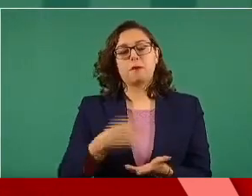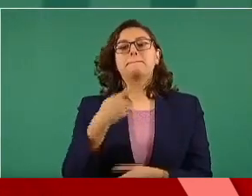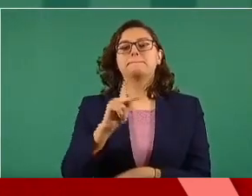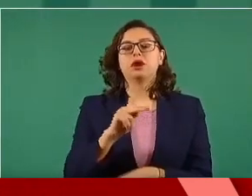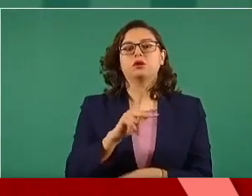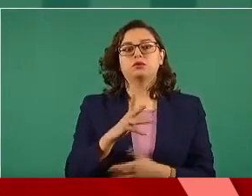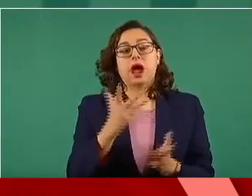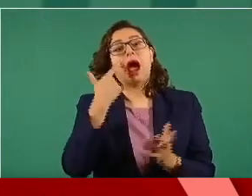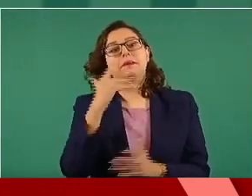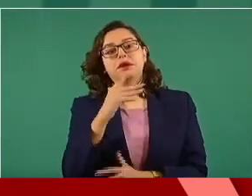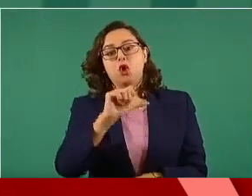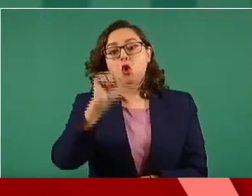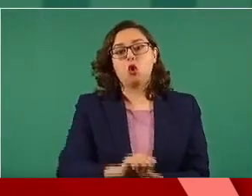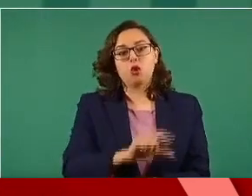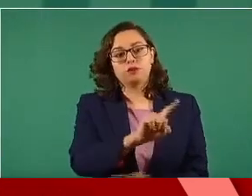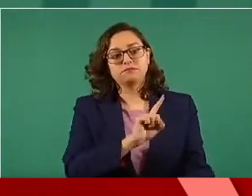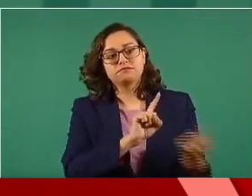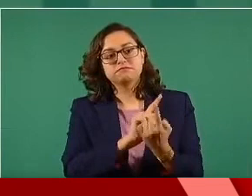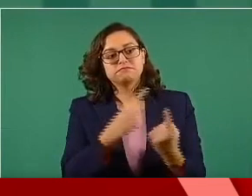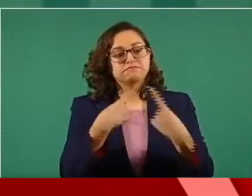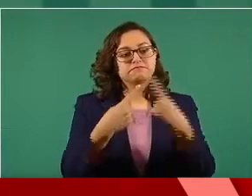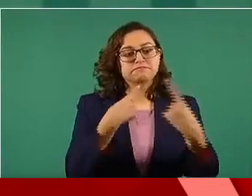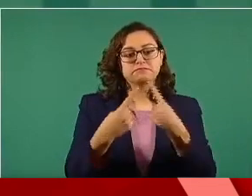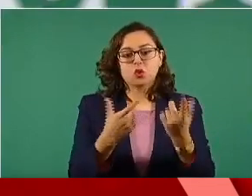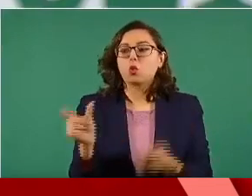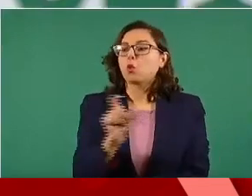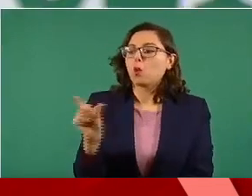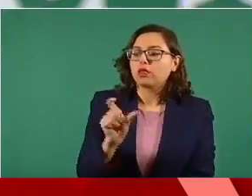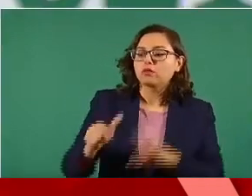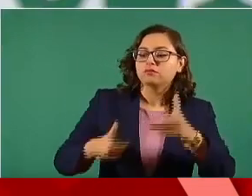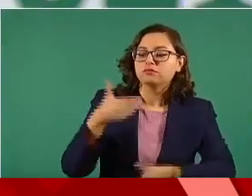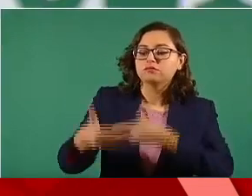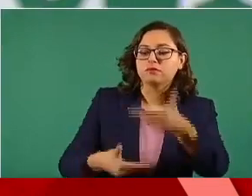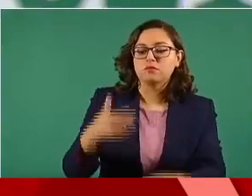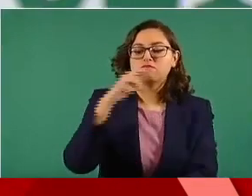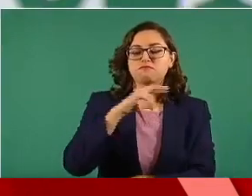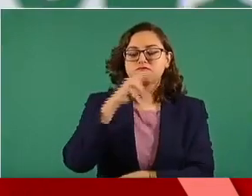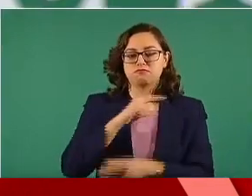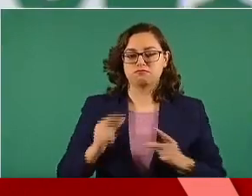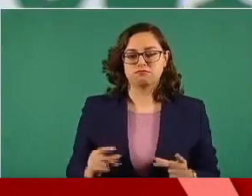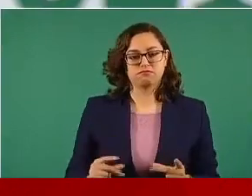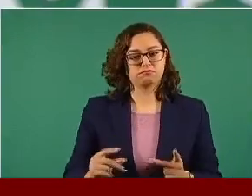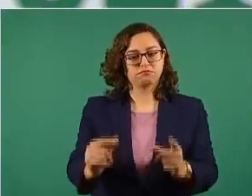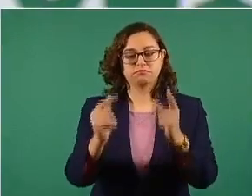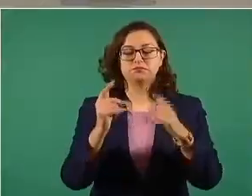pasos se tomarán para que lo más pronto posible, después del 21 de agosto, se pueda reactivar la economía de la región fronteriza.